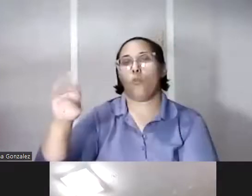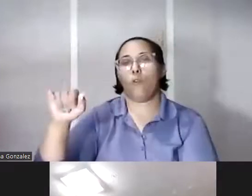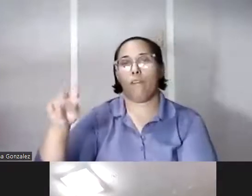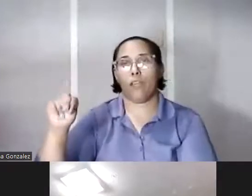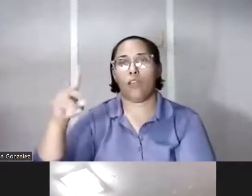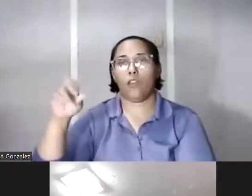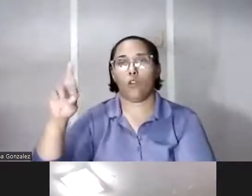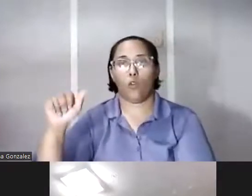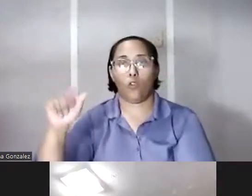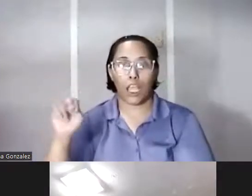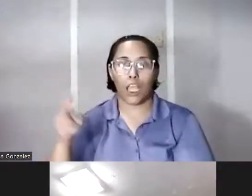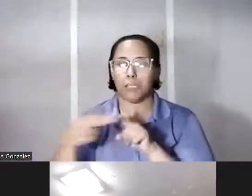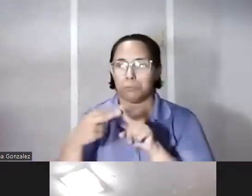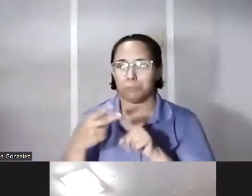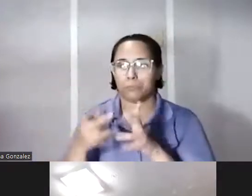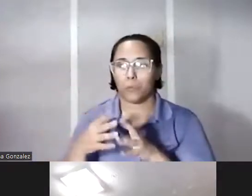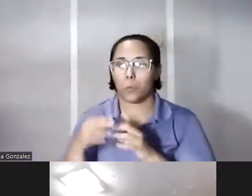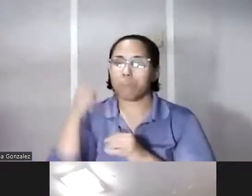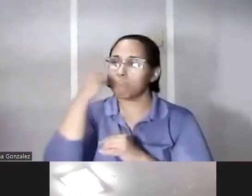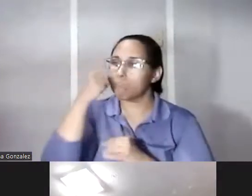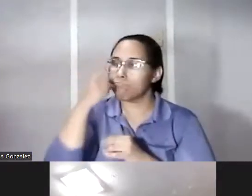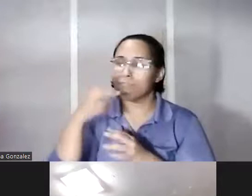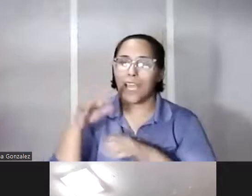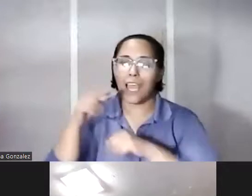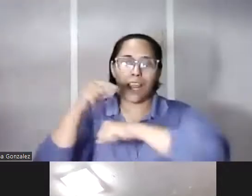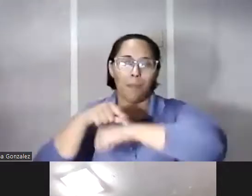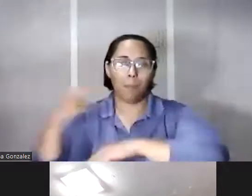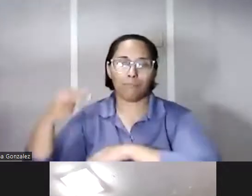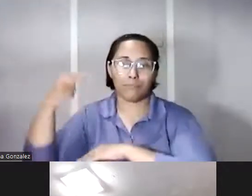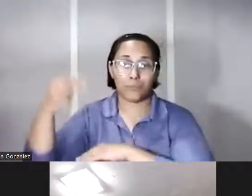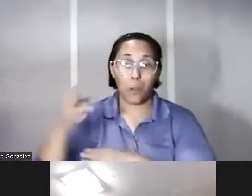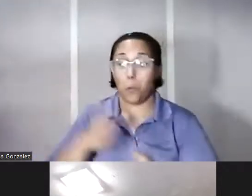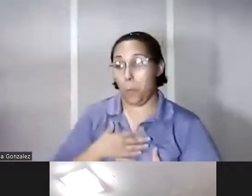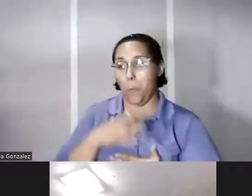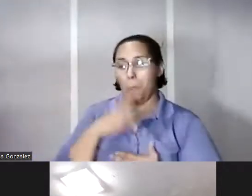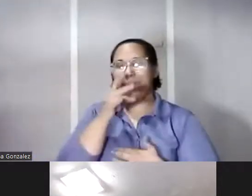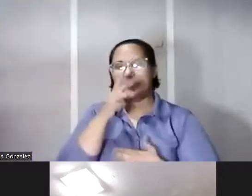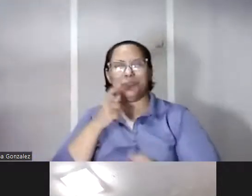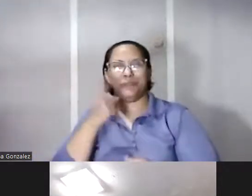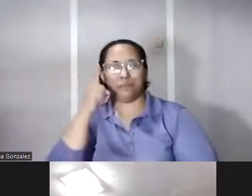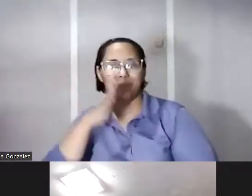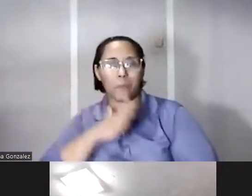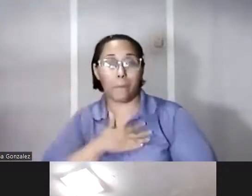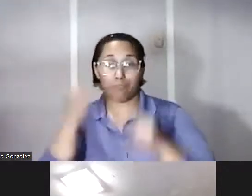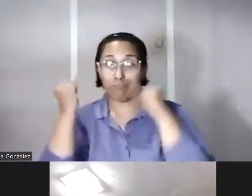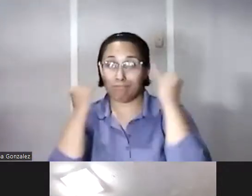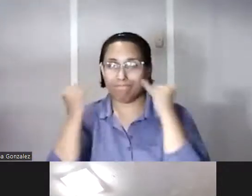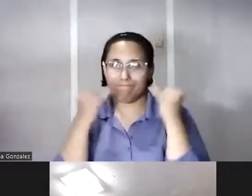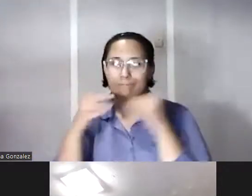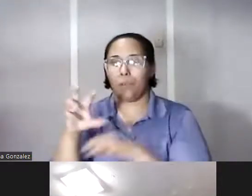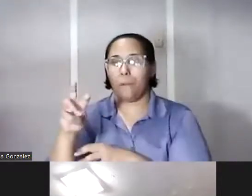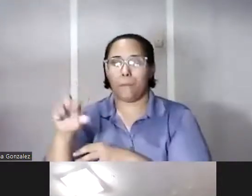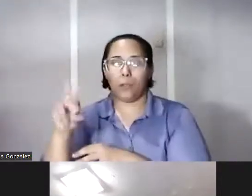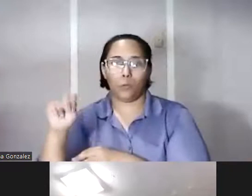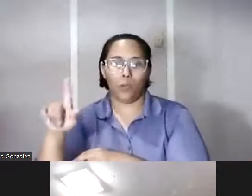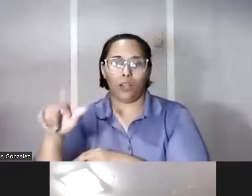uno piensa en ese momento histórico hablo por mí y yo me lo imagino con la voz de Manuel Rivera Morales